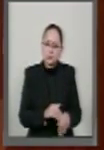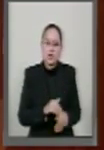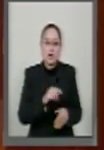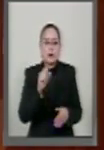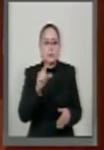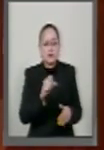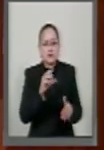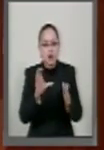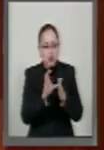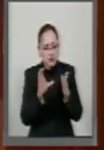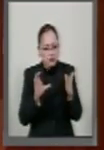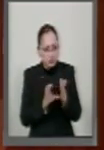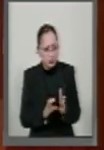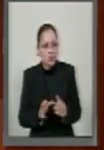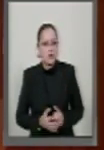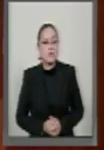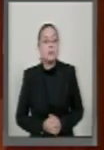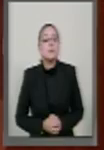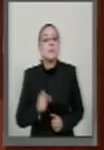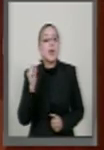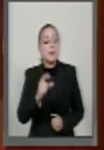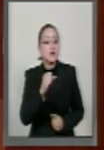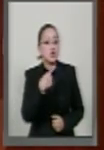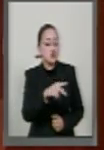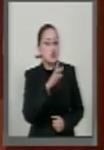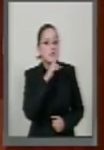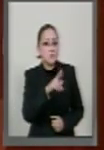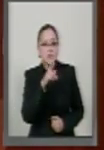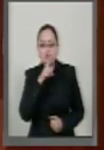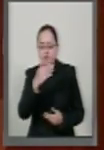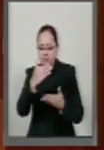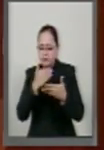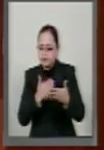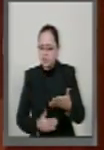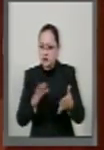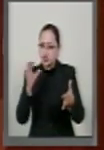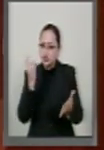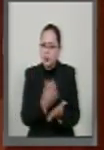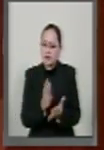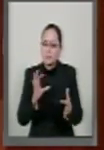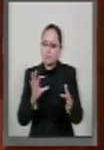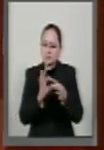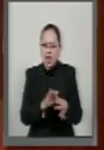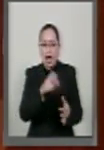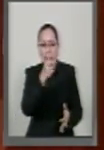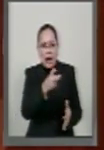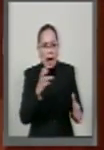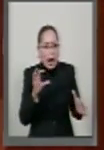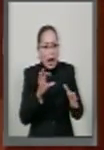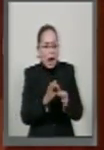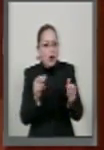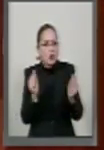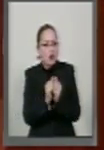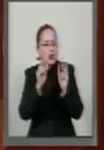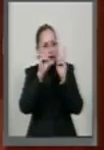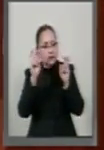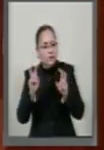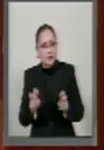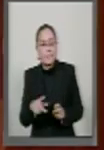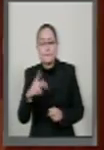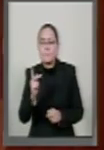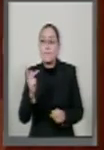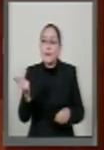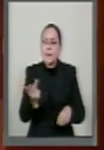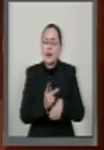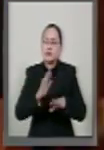texto constitucional, y sus resoluciones no solamente vinculan al ciudadano en lo particular, sino también tienen efectos